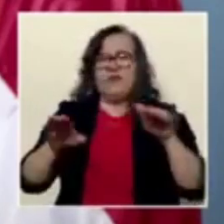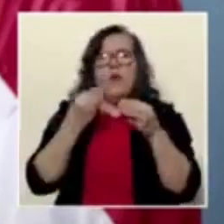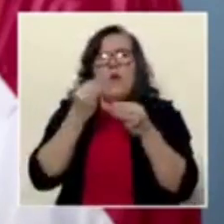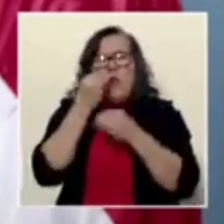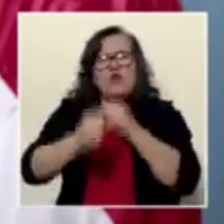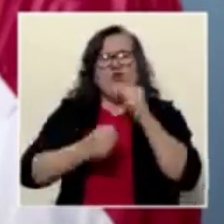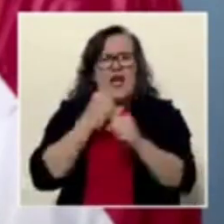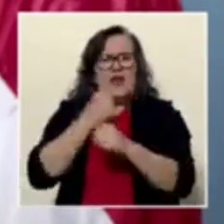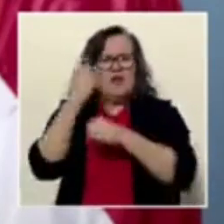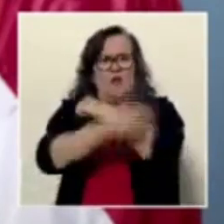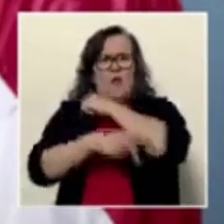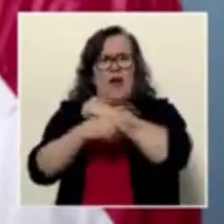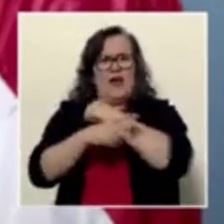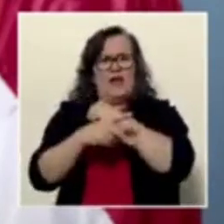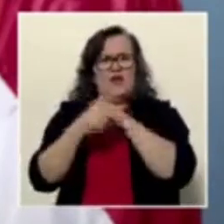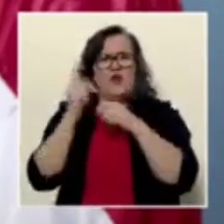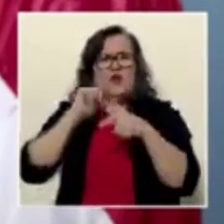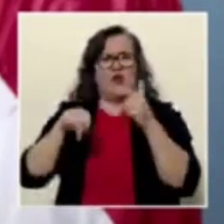costarricenses.